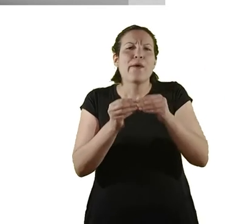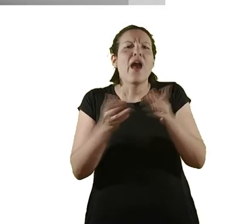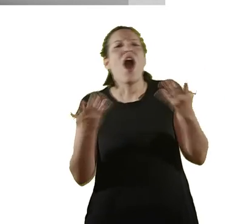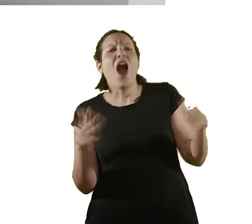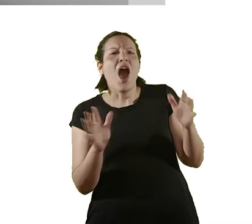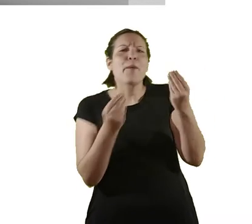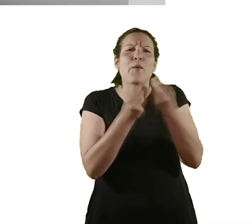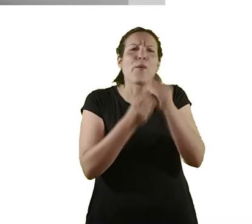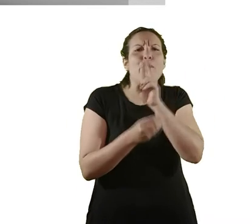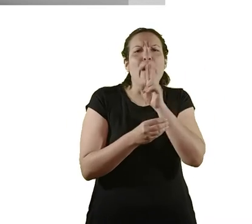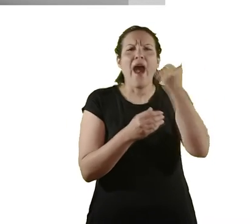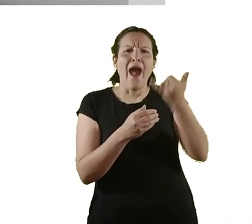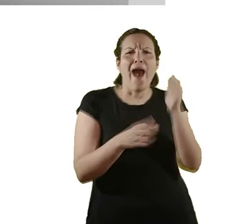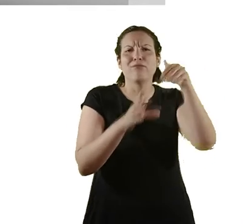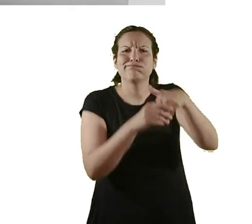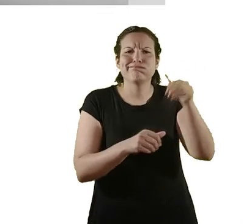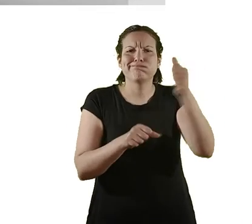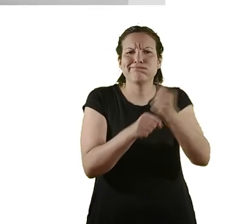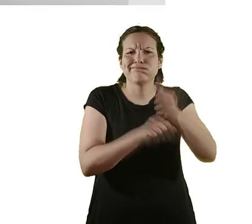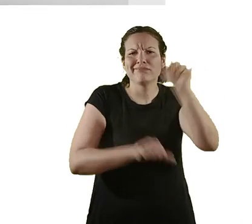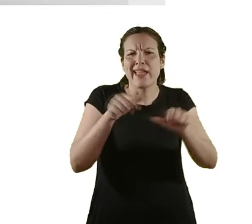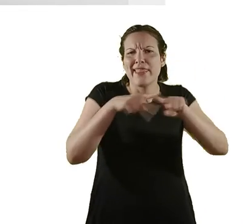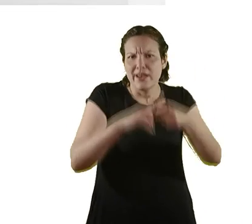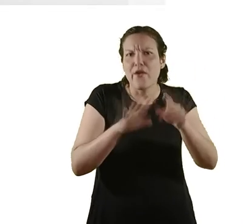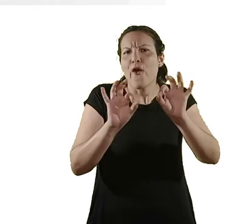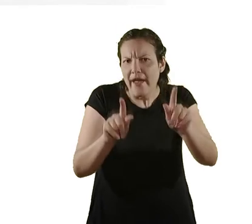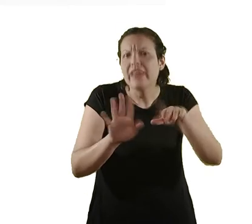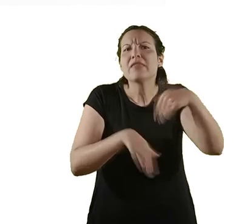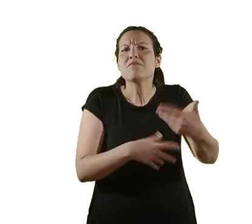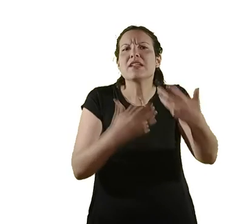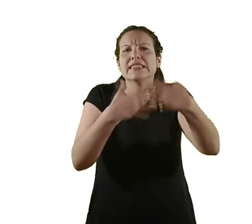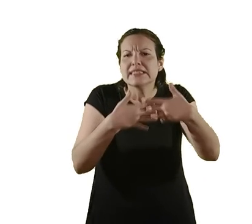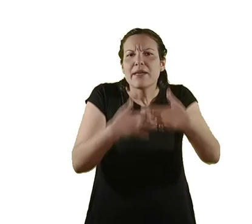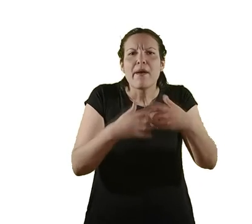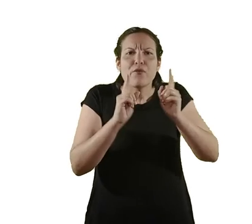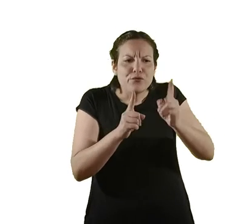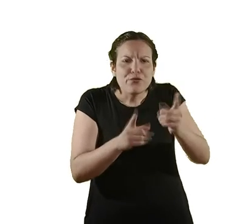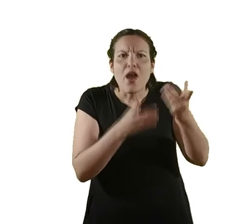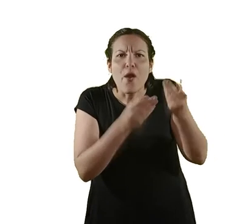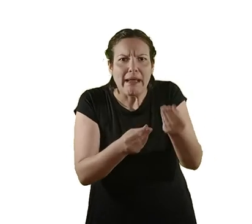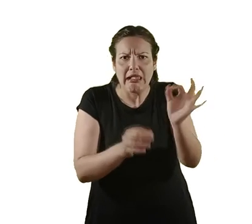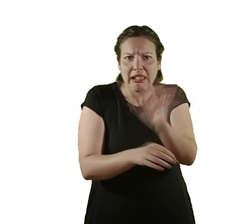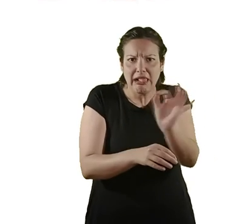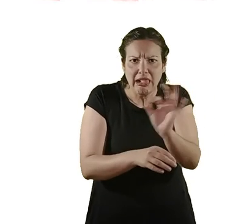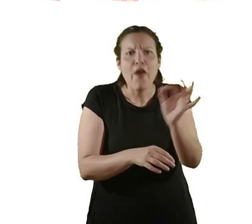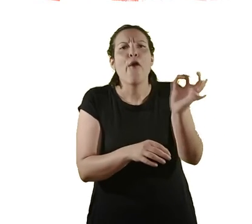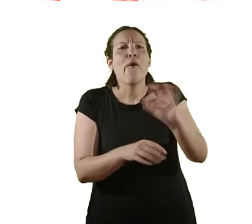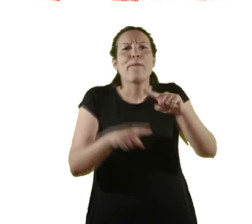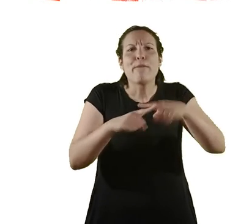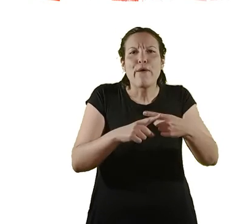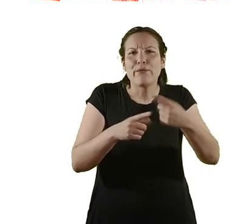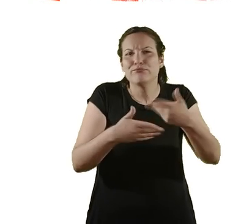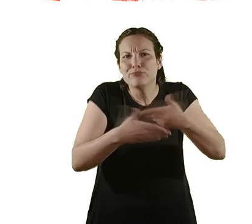bueno, mirá, hay un montón de mujeres trabajando en esa tecnología. Está bien, pero después el sistema no las sostiene. No se tienen en cuenta políticas públicas de cuidado, que es algo que